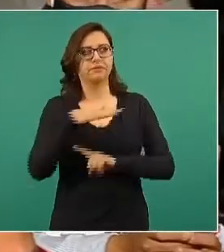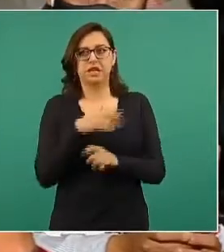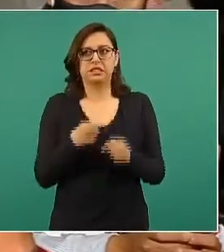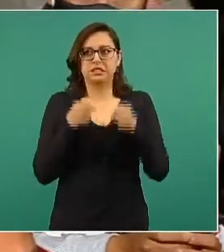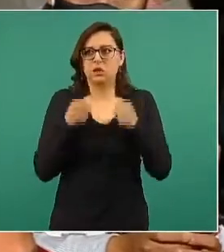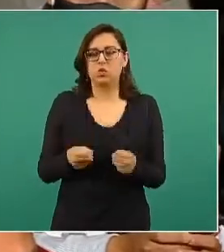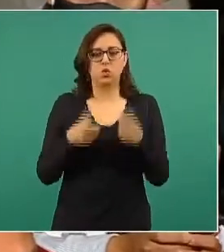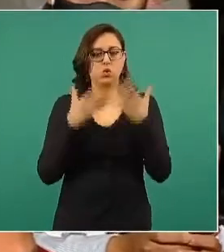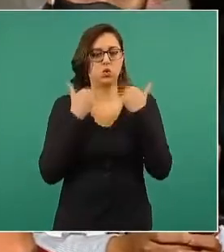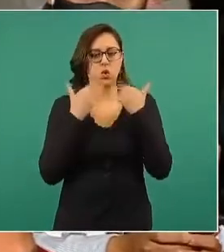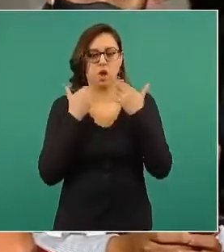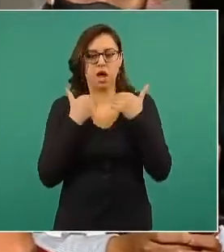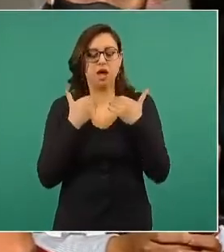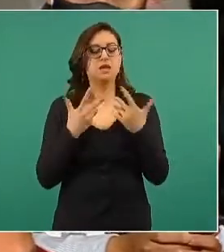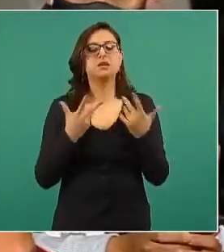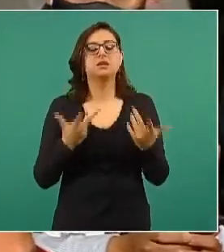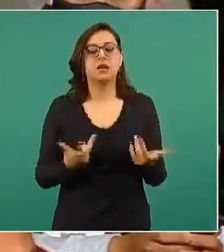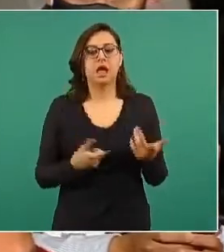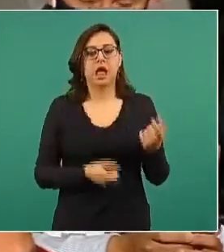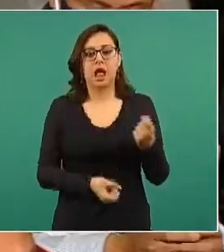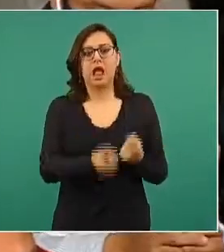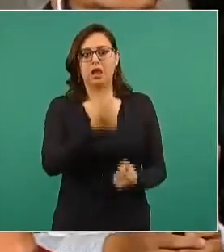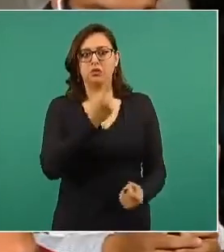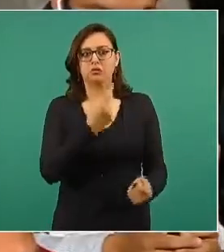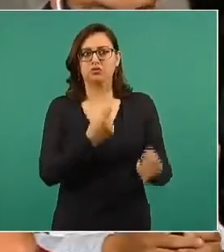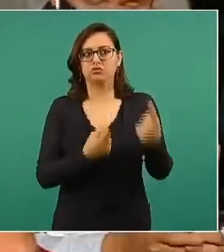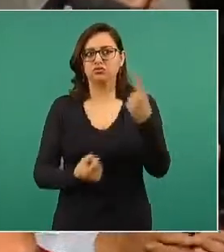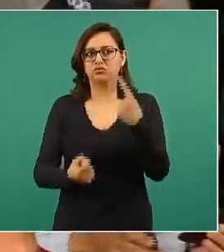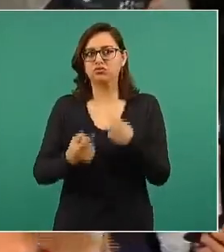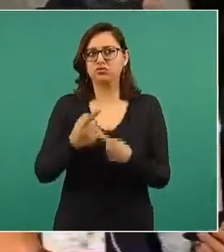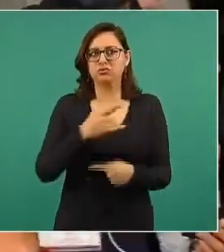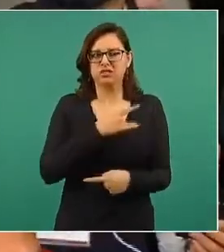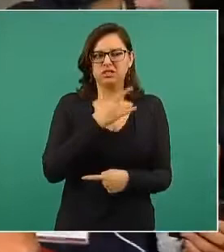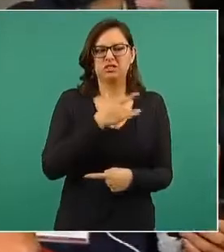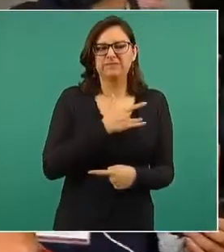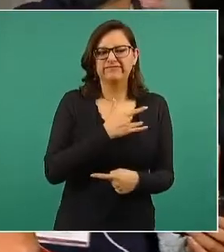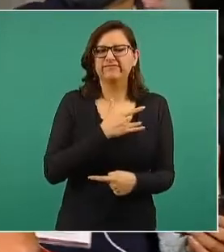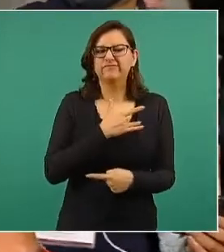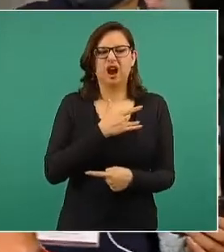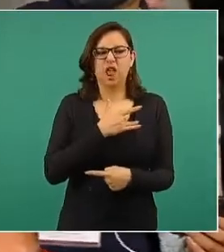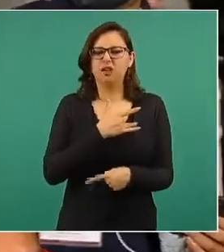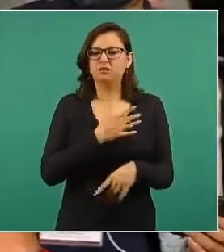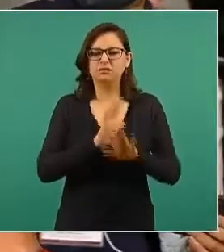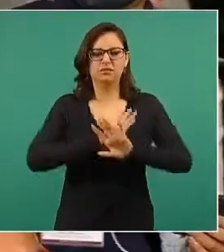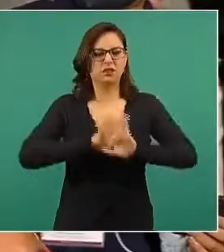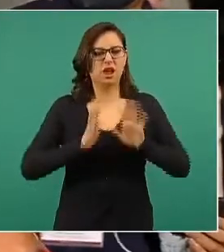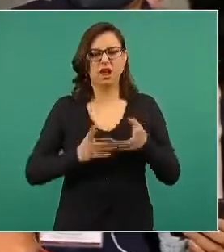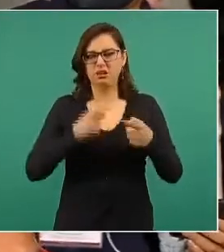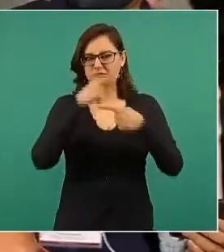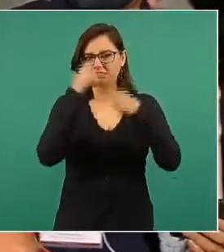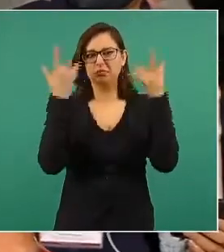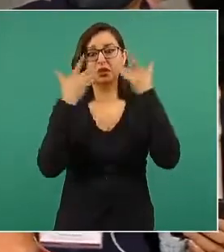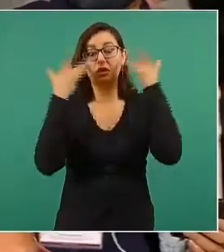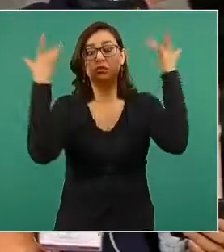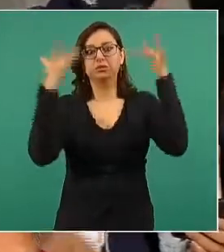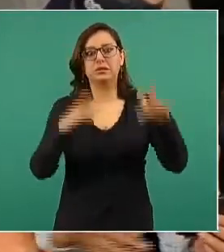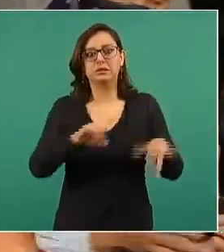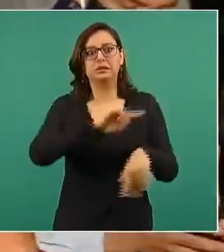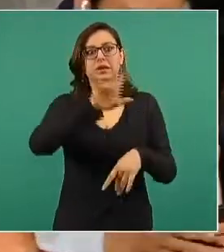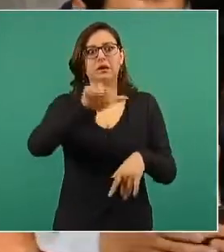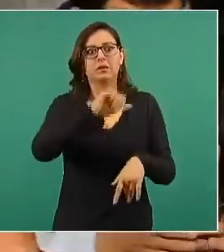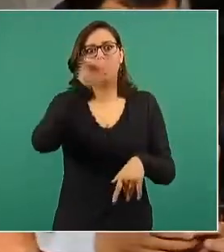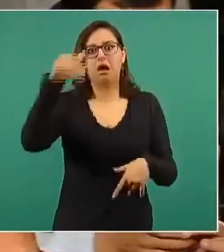trabajar. Alguno de ellos, de hecho, alcanzó a renunciar antes de que se diera justo este colapso en esta mina. Preguntarle